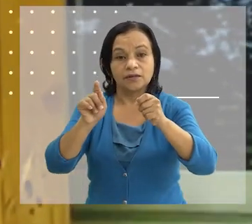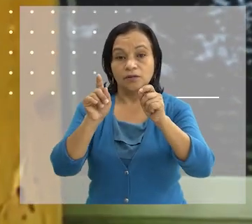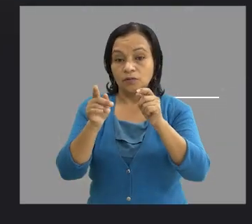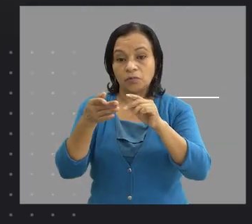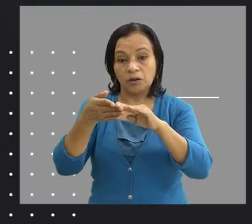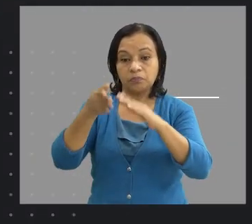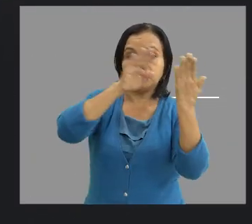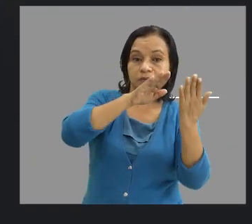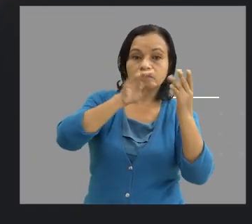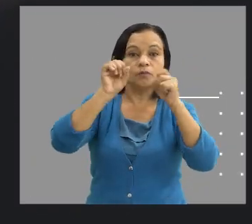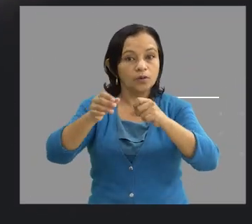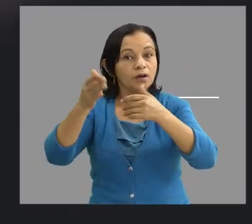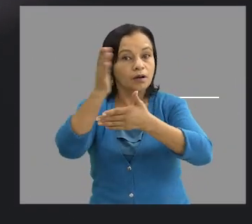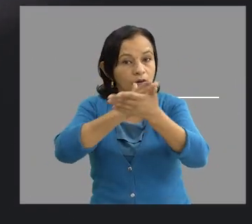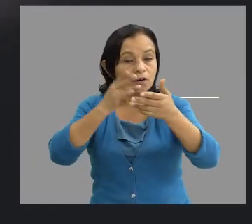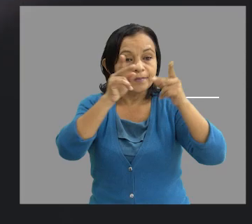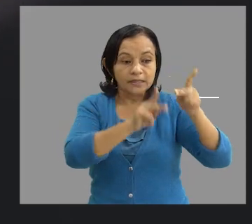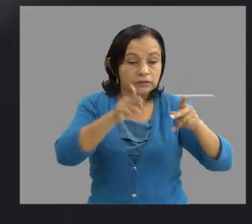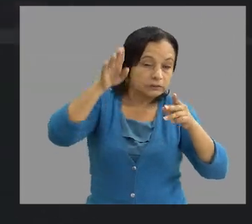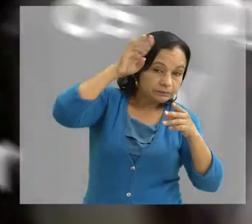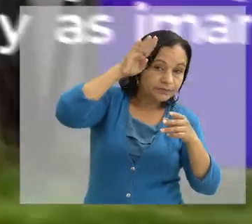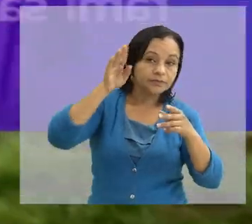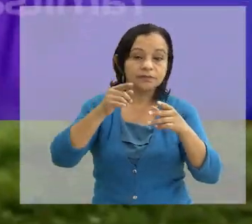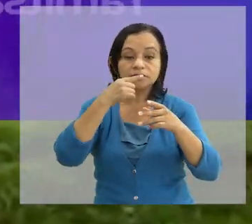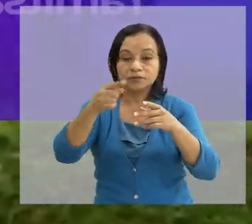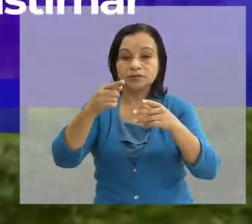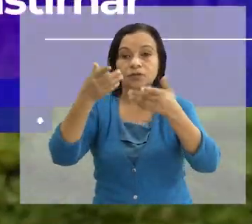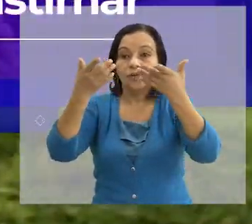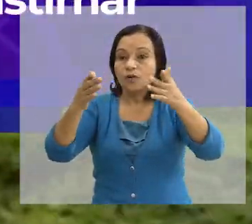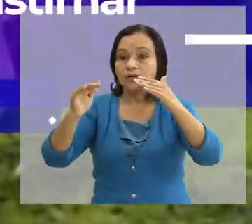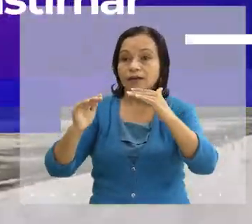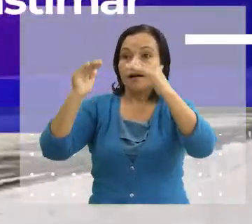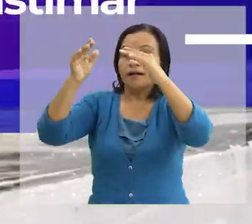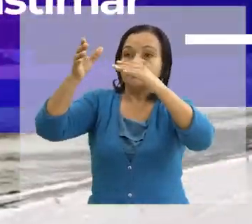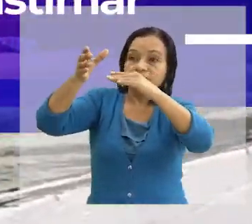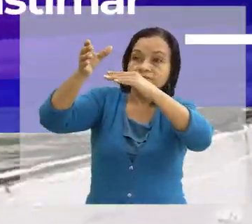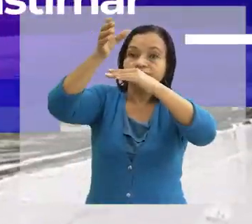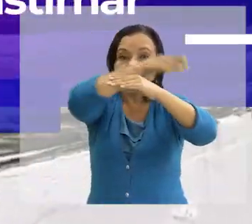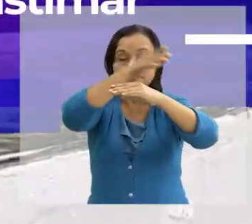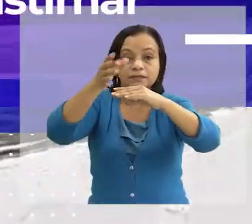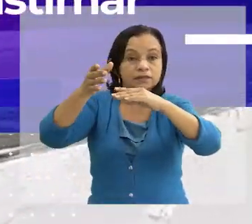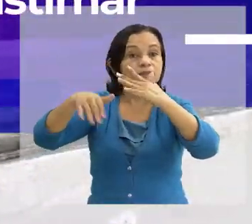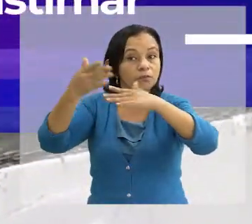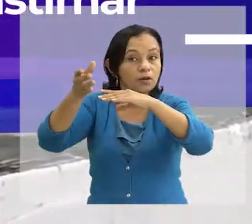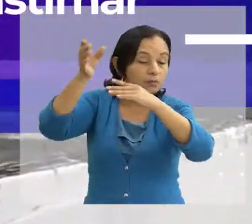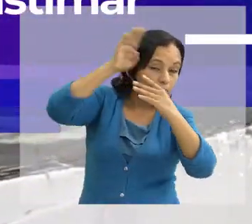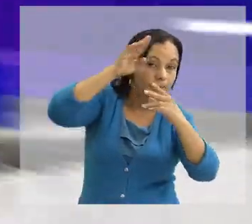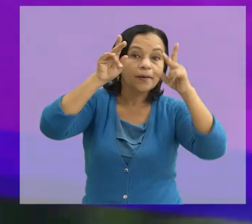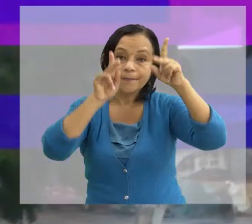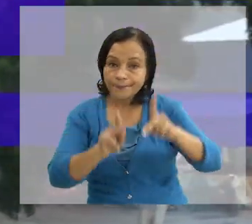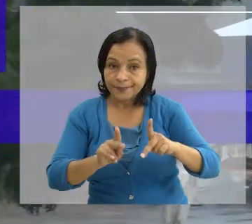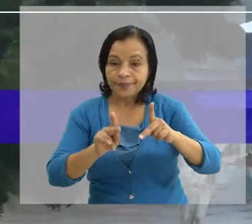éstas se desprendan y puedan ocasionar daños a una persona Fijemos o retiremos de lugares altos objetos que puedan caer y lastimar a las